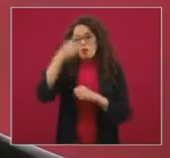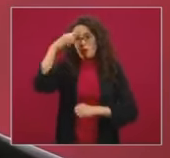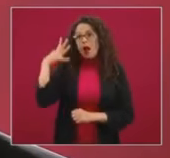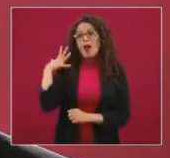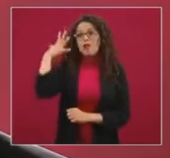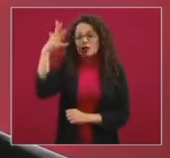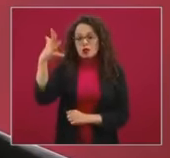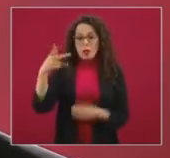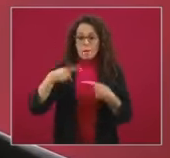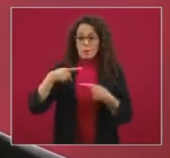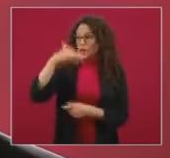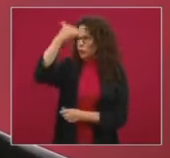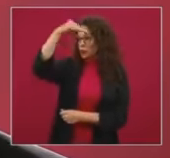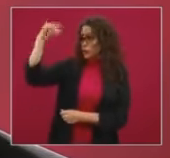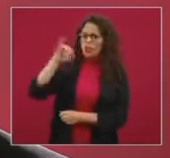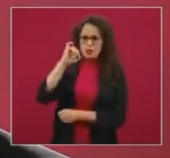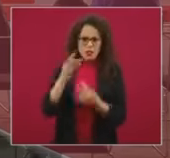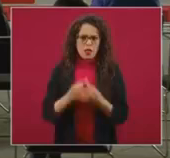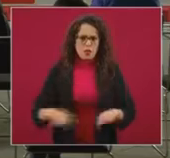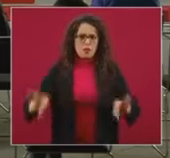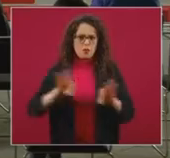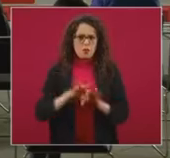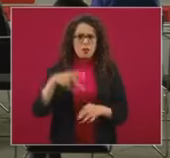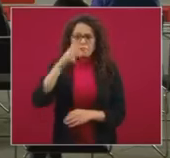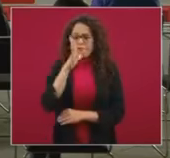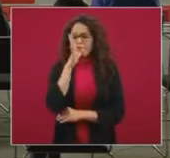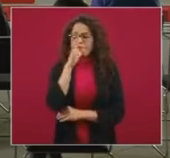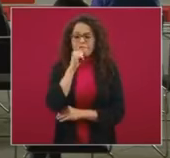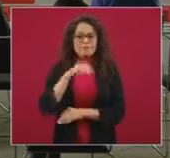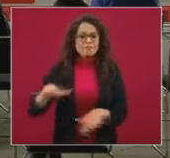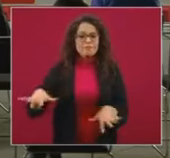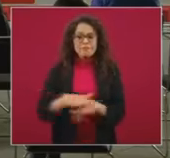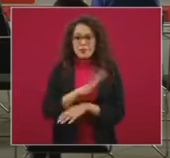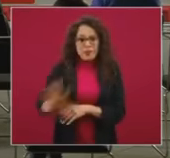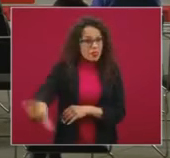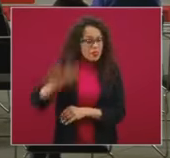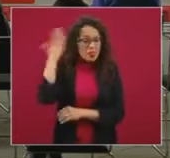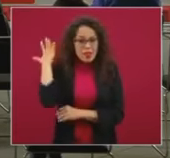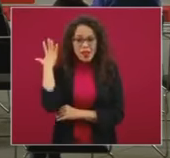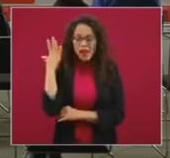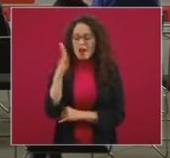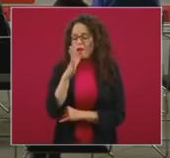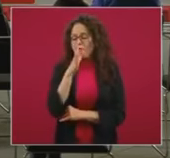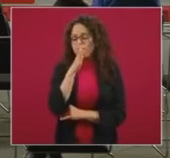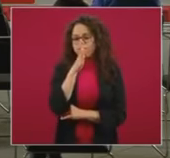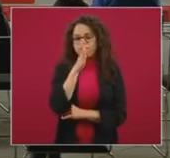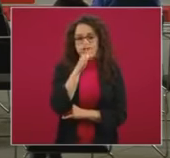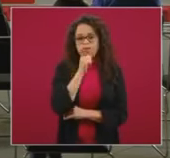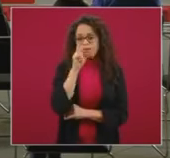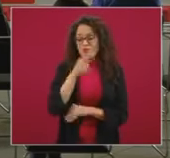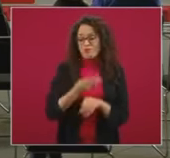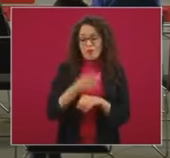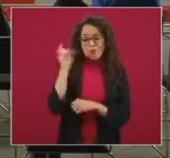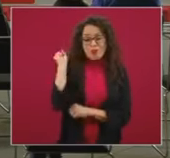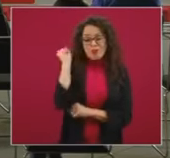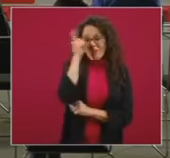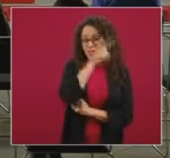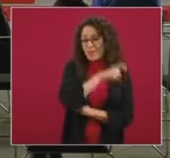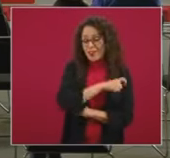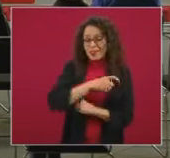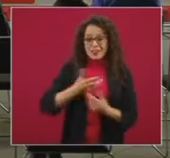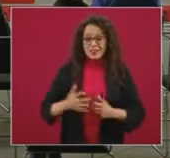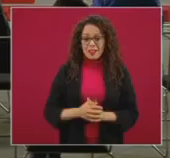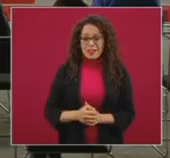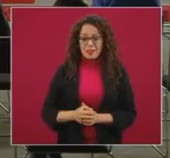adultas es importante también, pero no se va a poder cambiar tan rápidamente. Lo que no quiere decir que no haya que sembrar